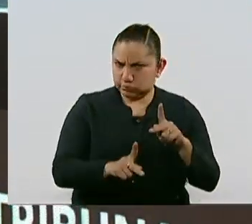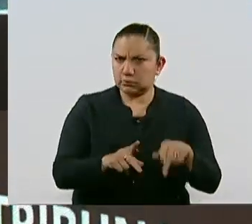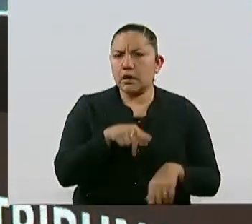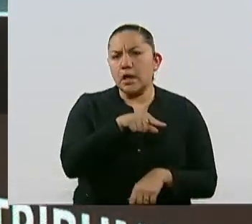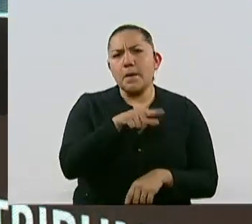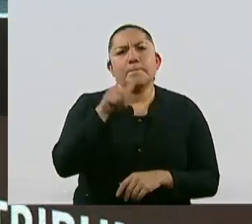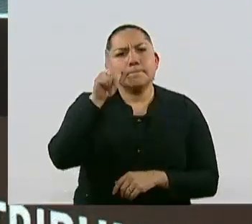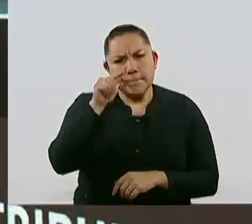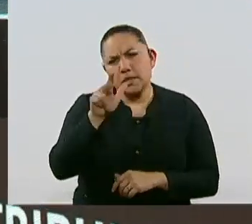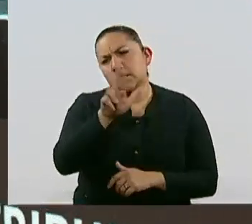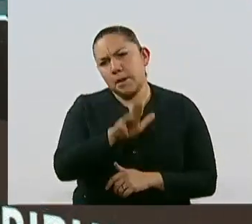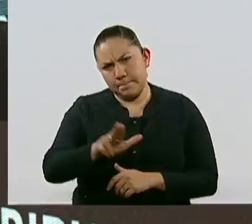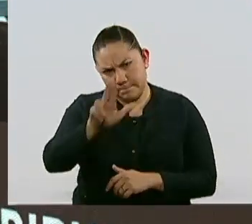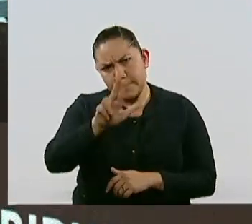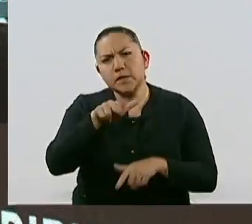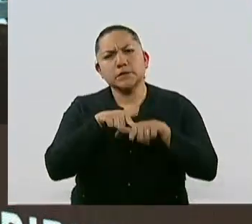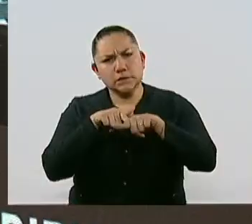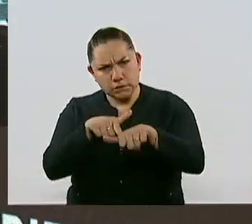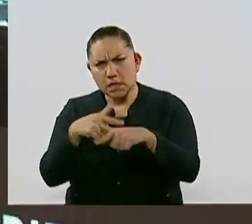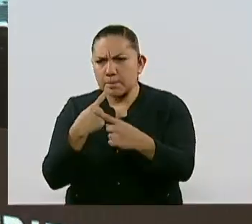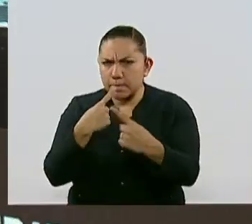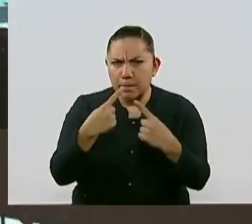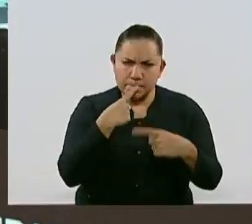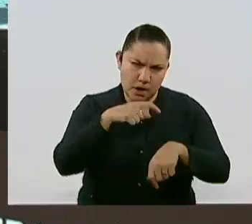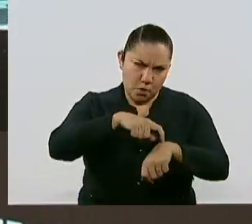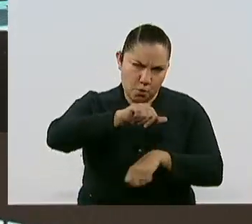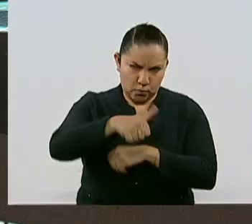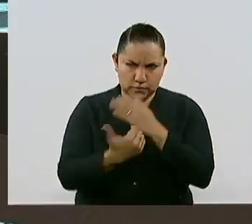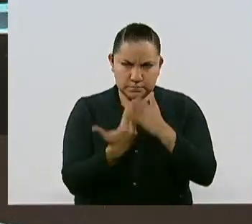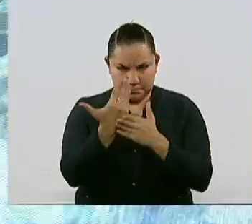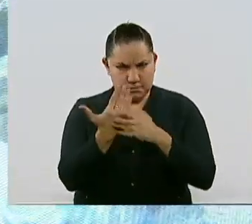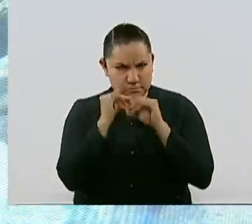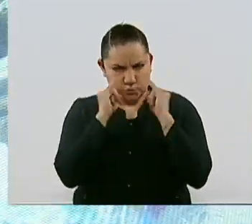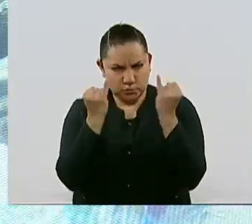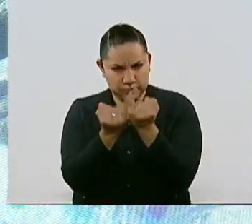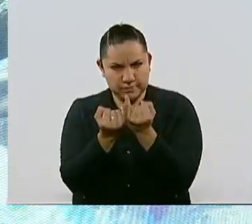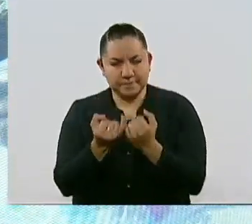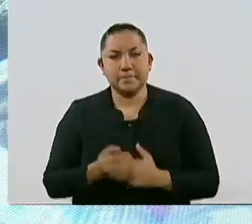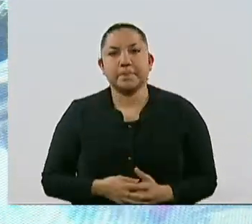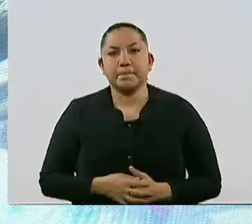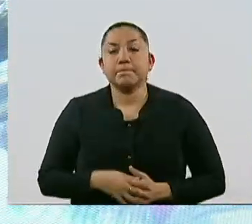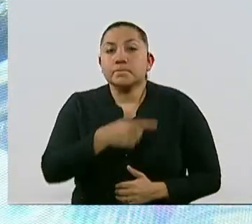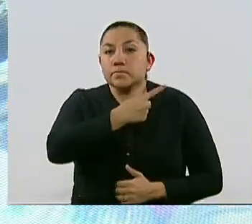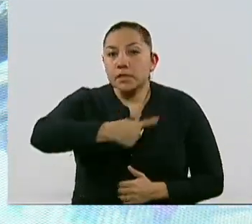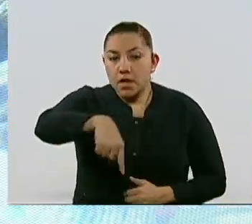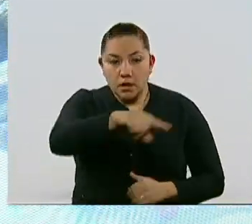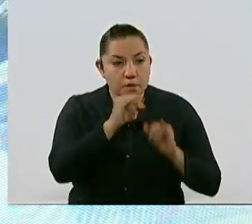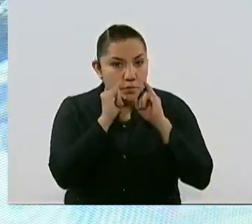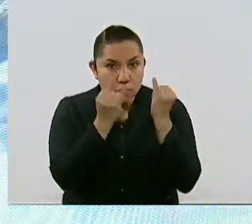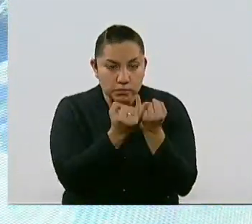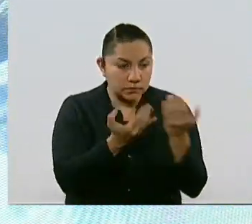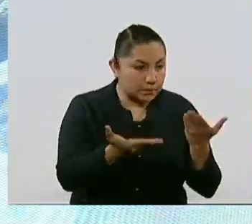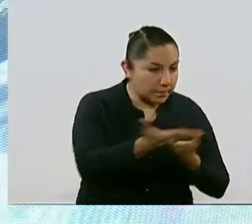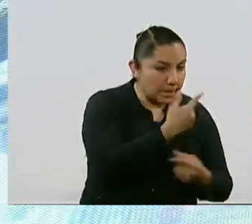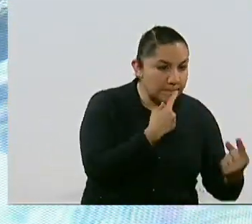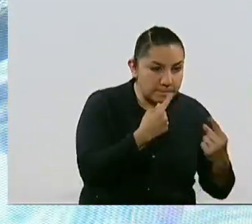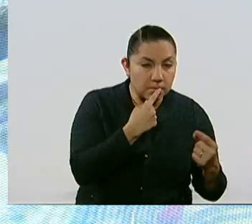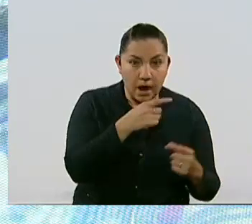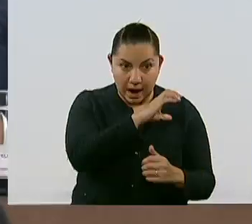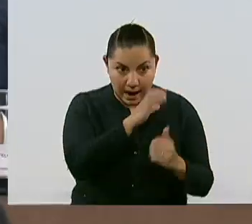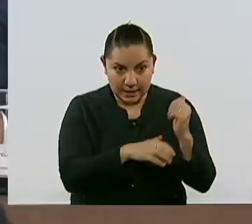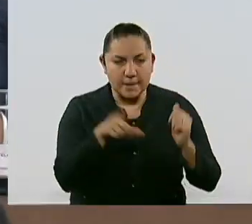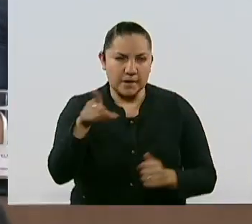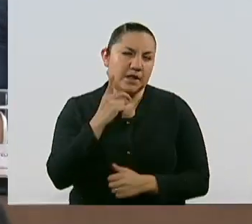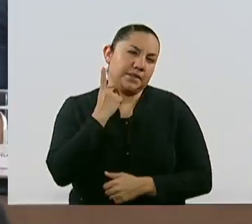mañana martes y será a las 11 de la mañana. Al término de esta reunión, el diputado Juan Carlos Romero Hicks, el